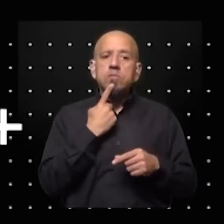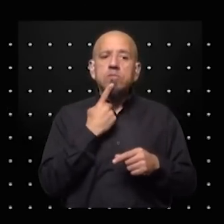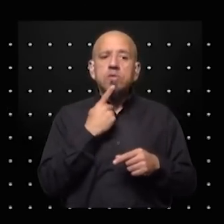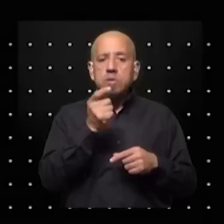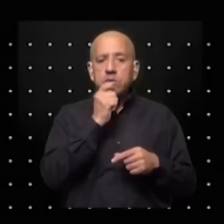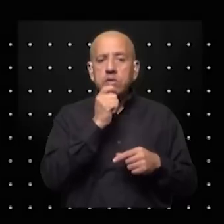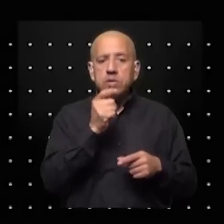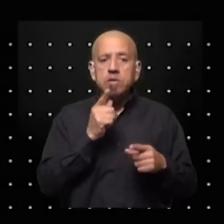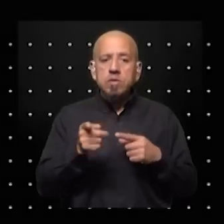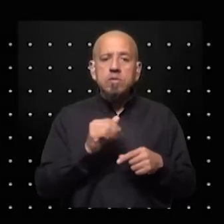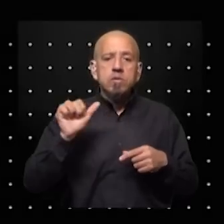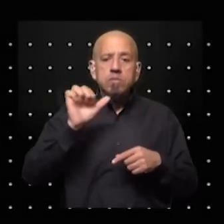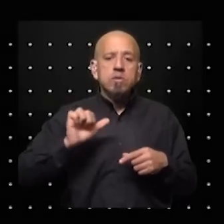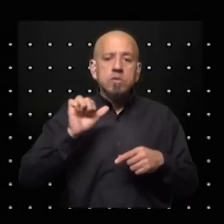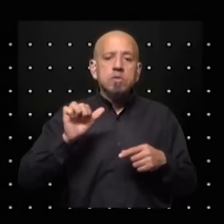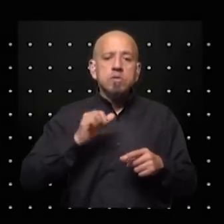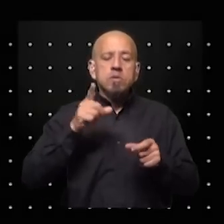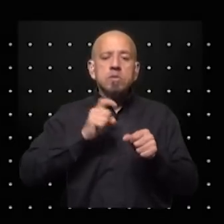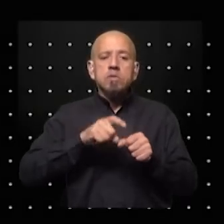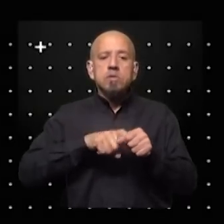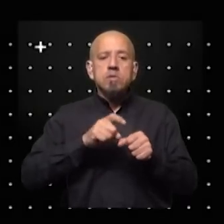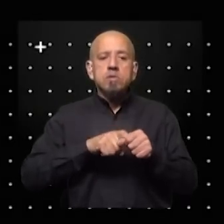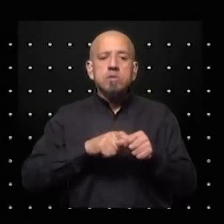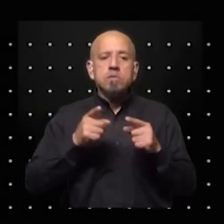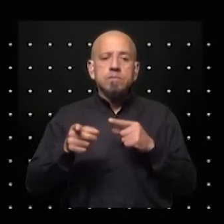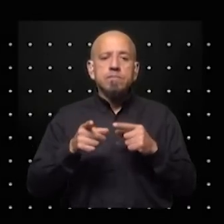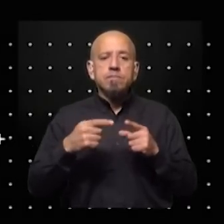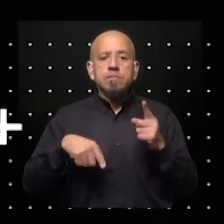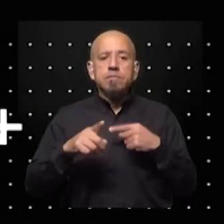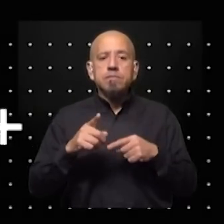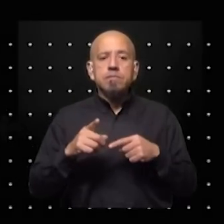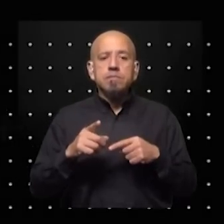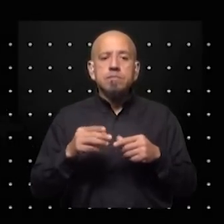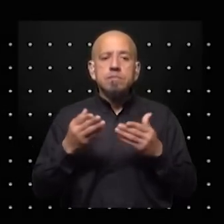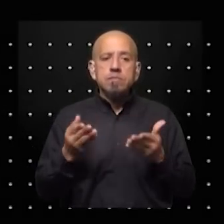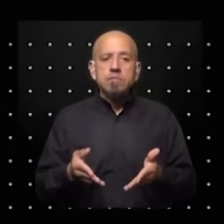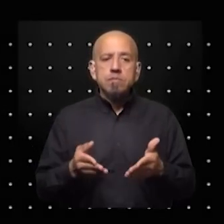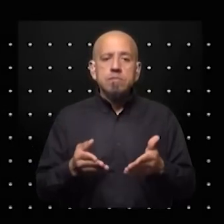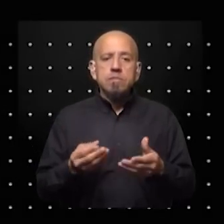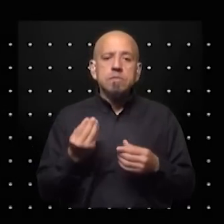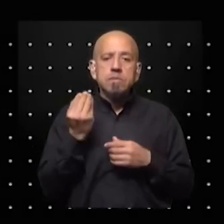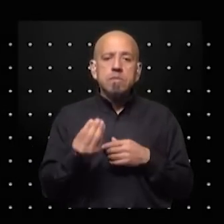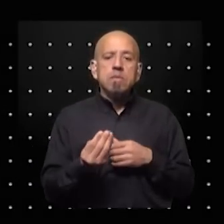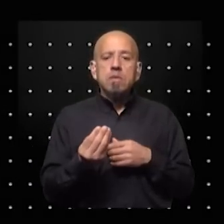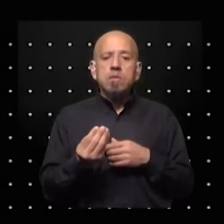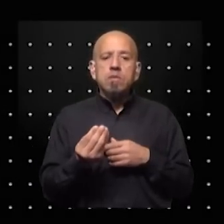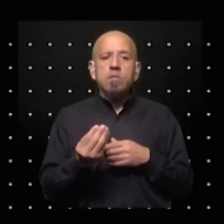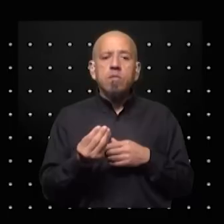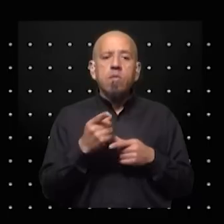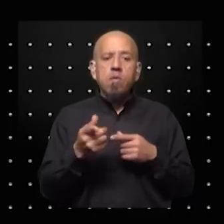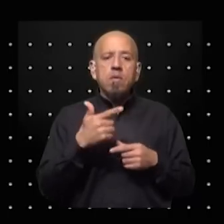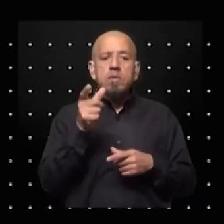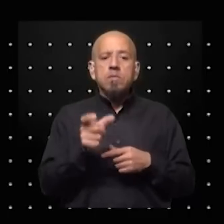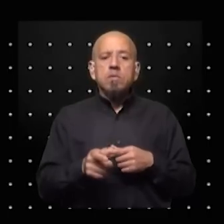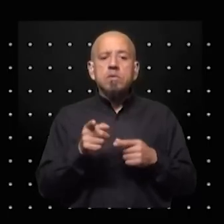periodistas a empresarios a sindicalistas a dirigentes sociales son candidatos que dicen a las personas